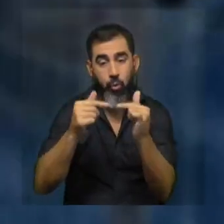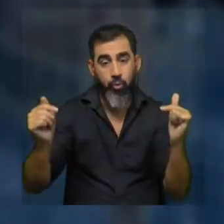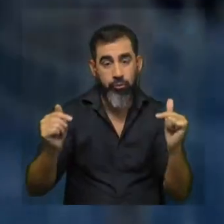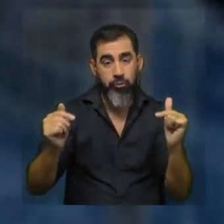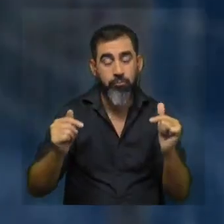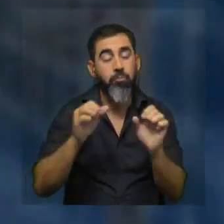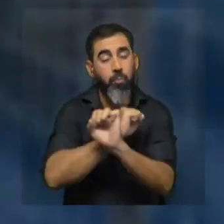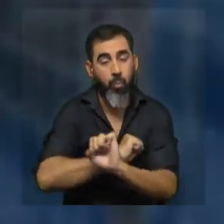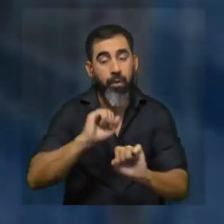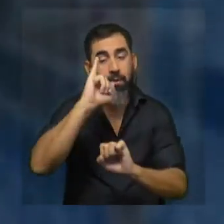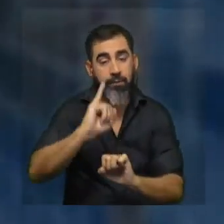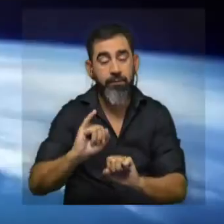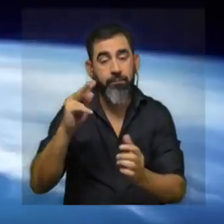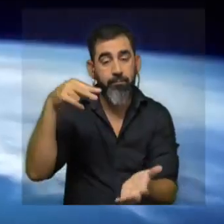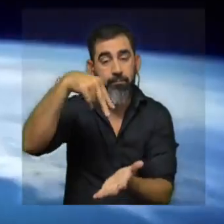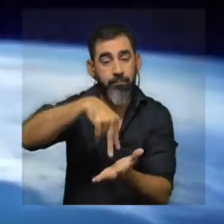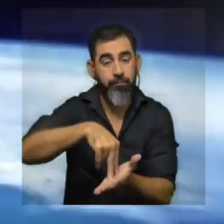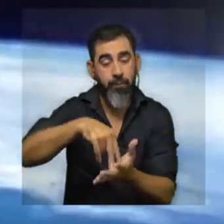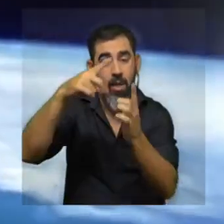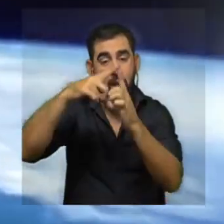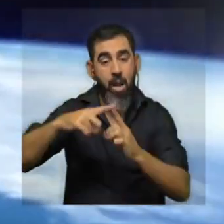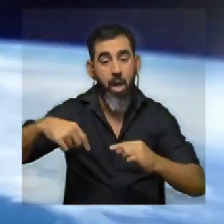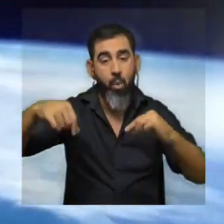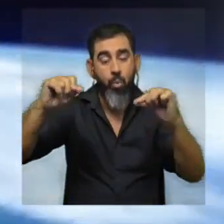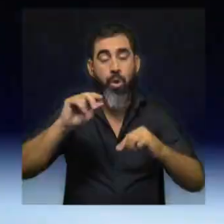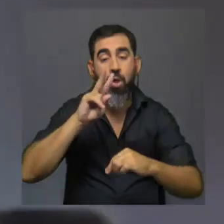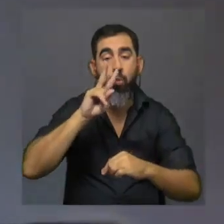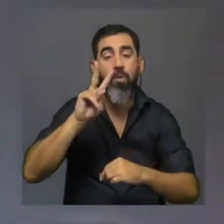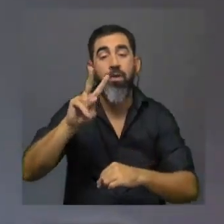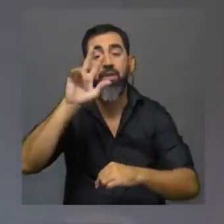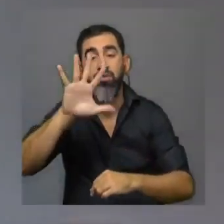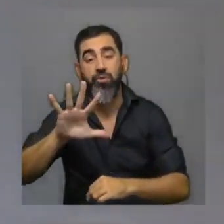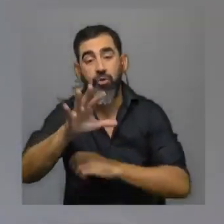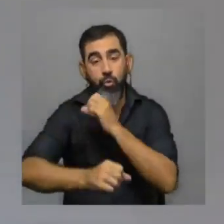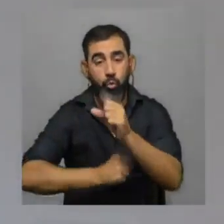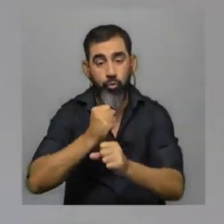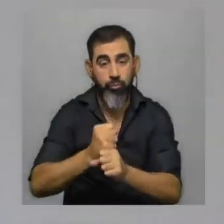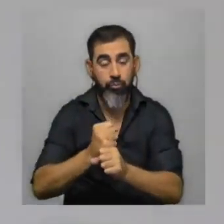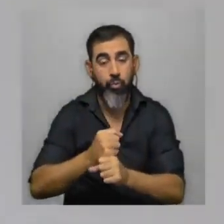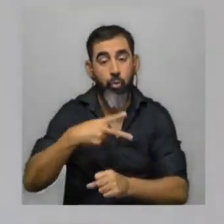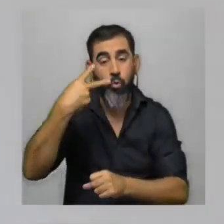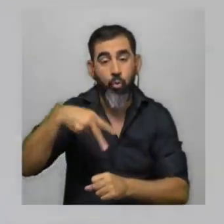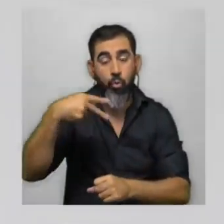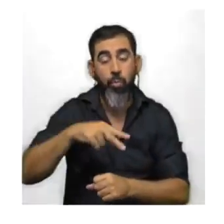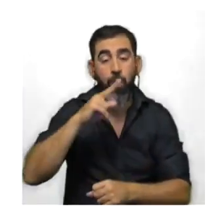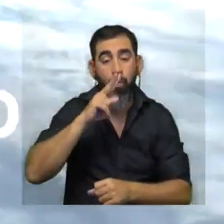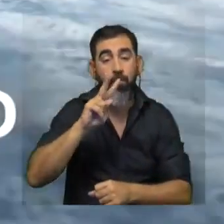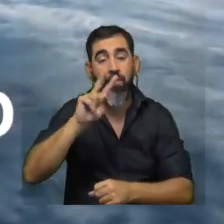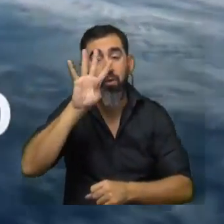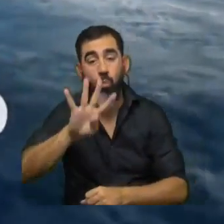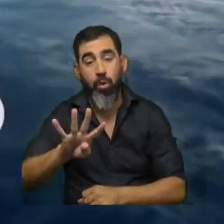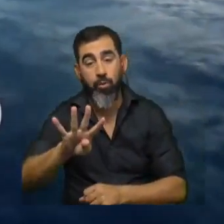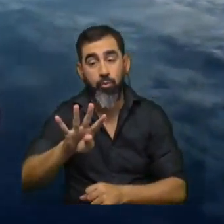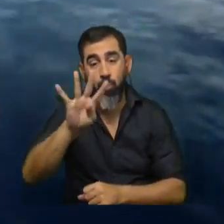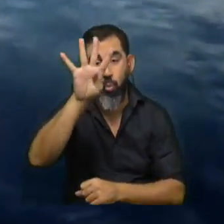a fin de poder, sí, pisar nuestro satélite natural en 2025. En noviembre de 2024, estos